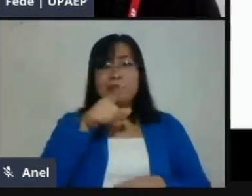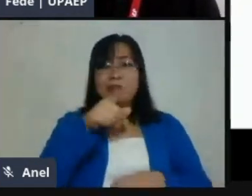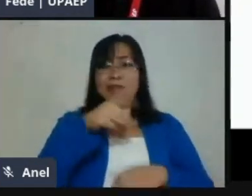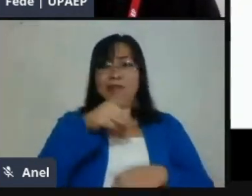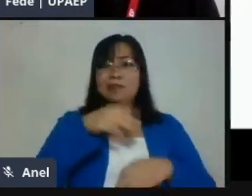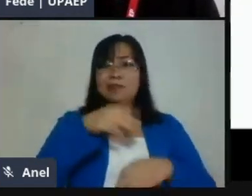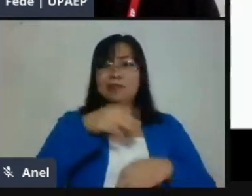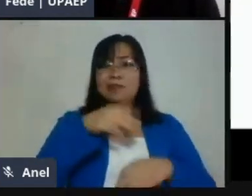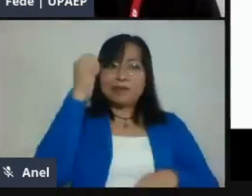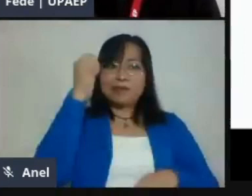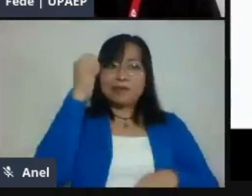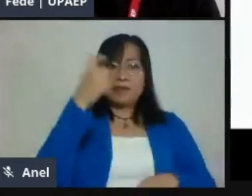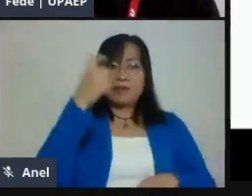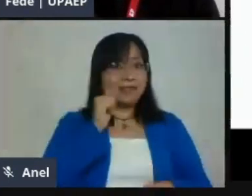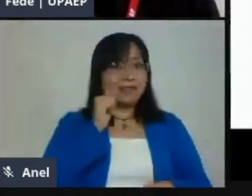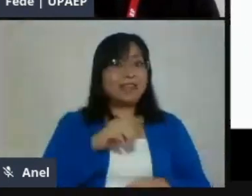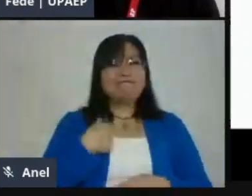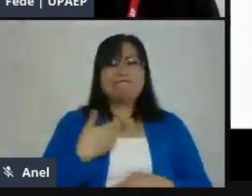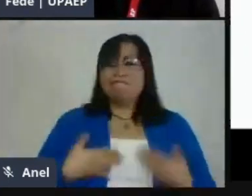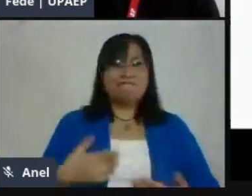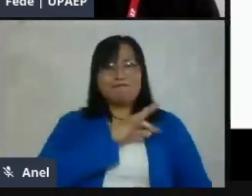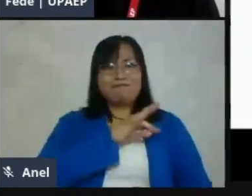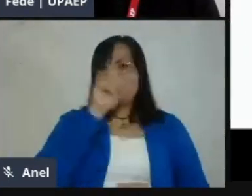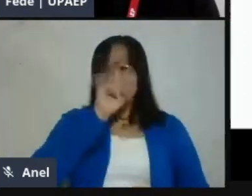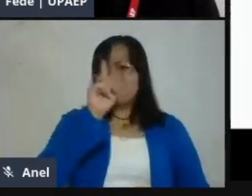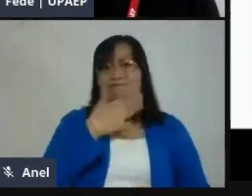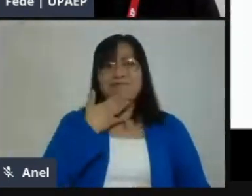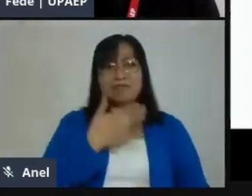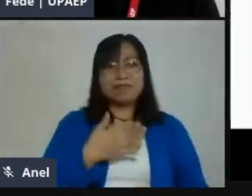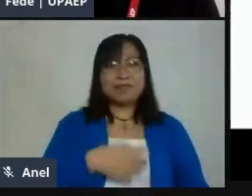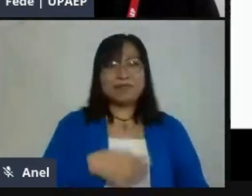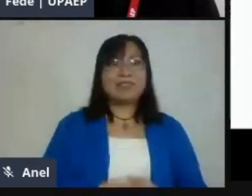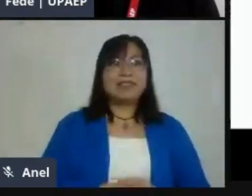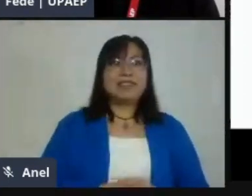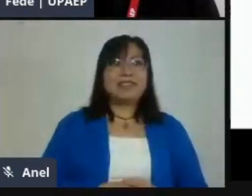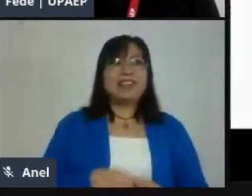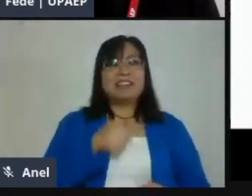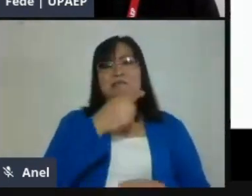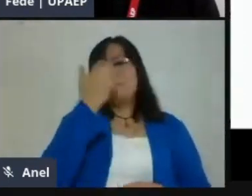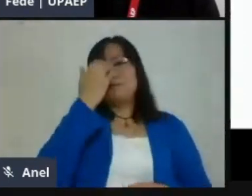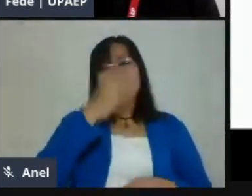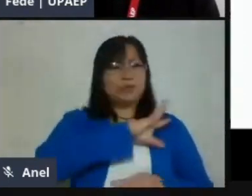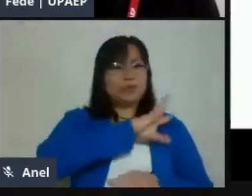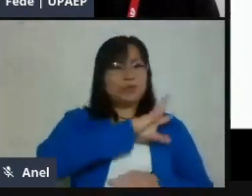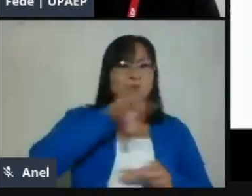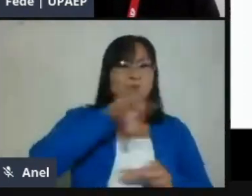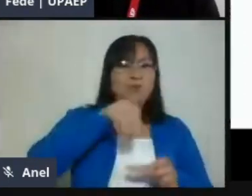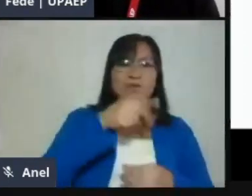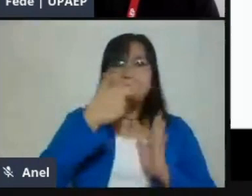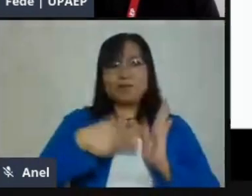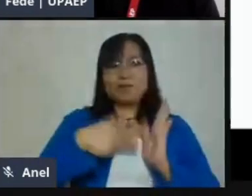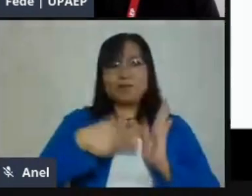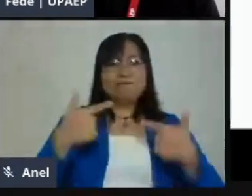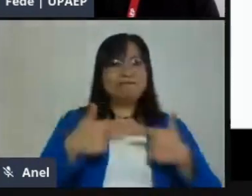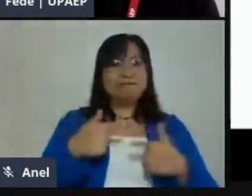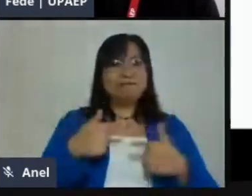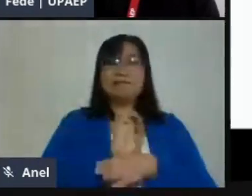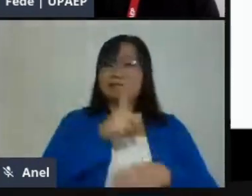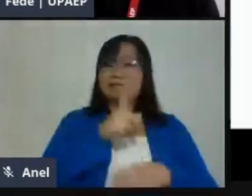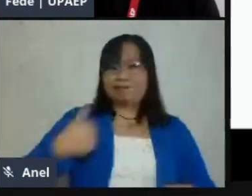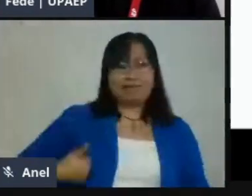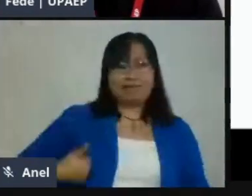herramientas de Google. Personas geniales. Aprovechen su presencia y arranquemos. Muchísimas gracias.